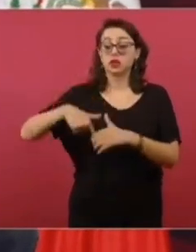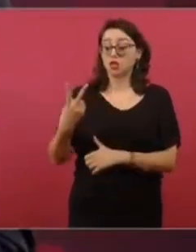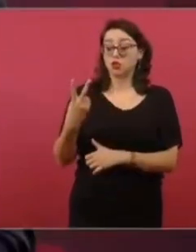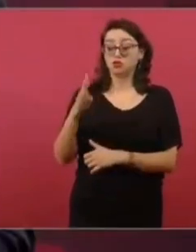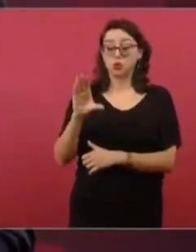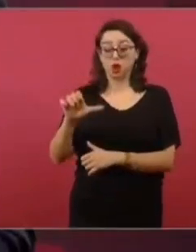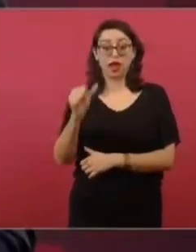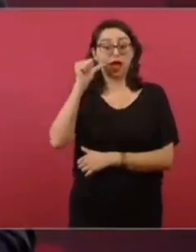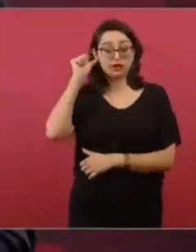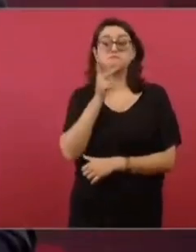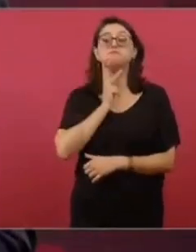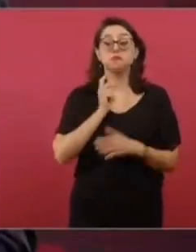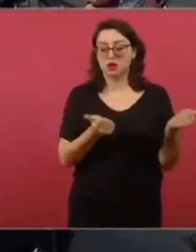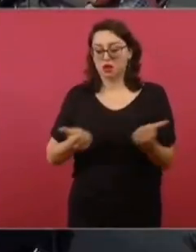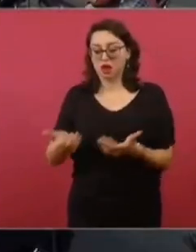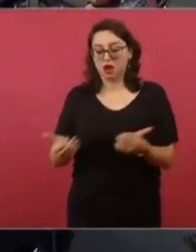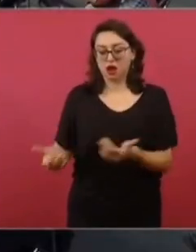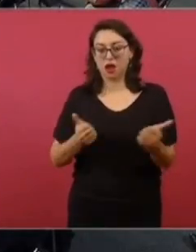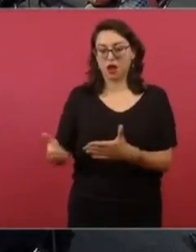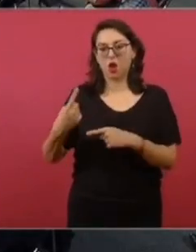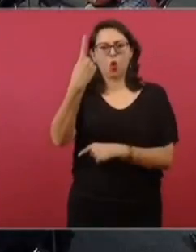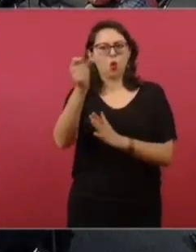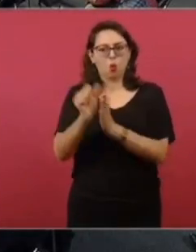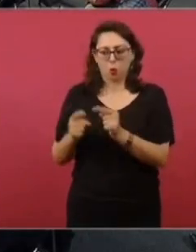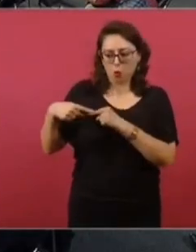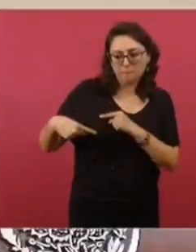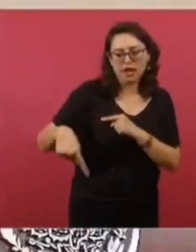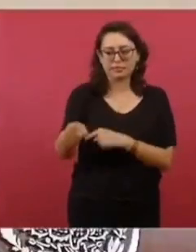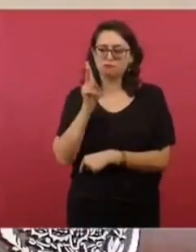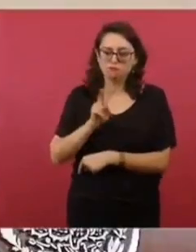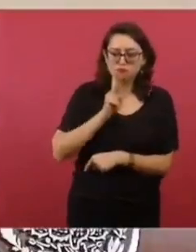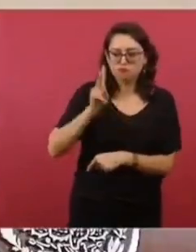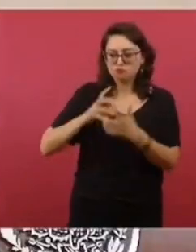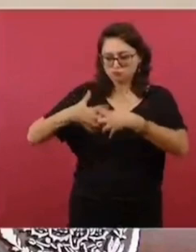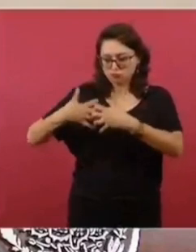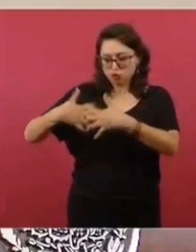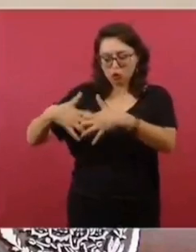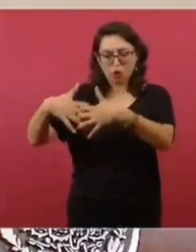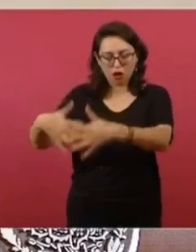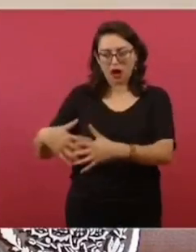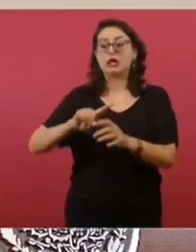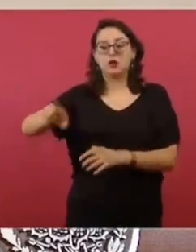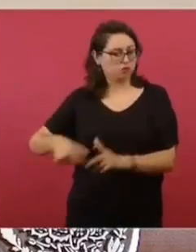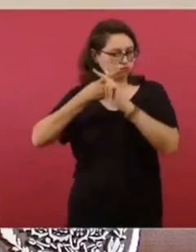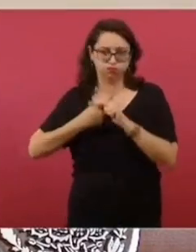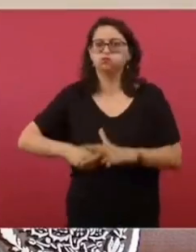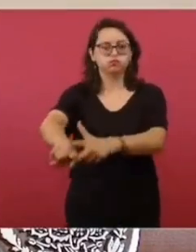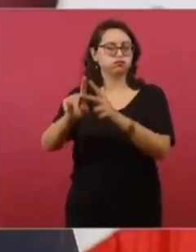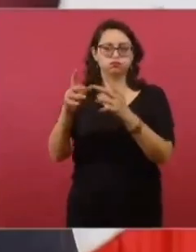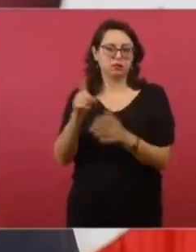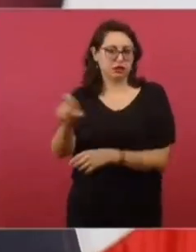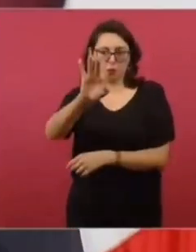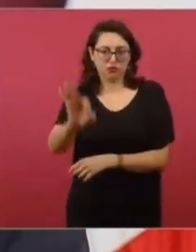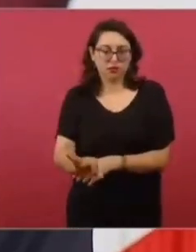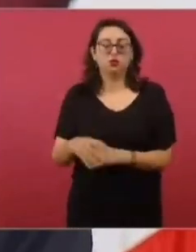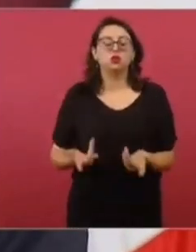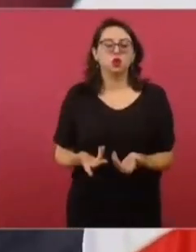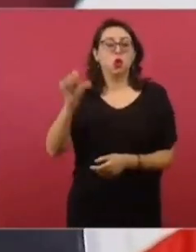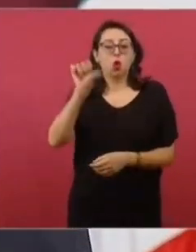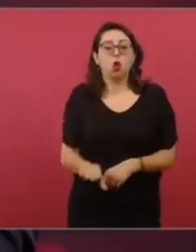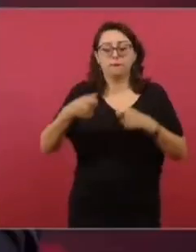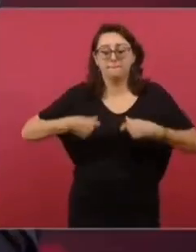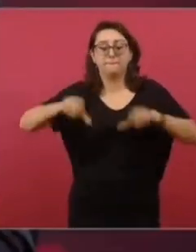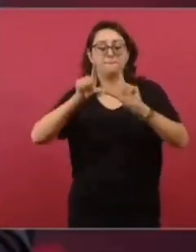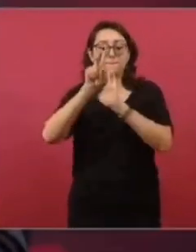estabilización. Sí, hoy van a subir un video para explicar todo el proceso que se inició. Pero ayer ya